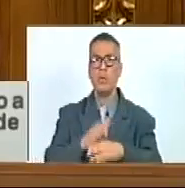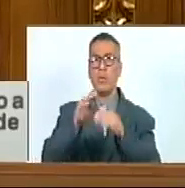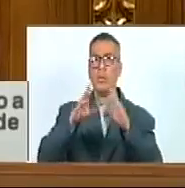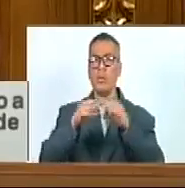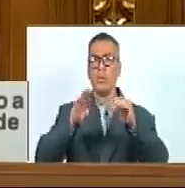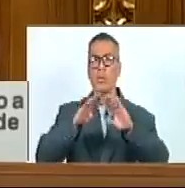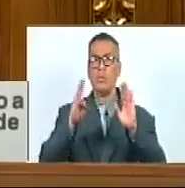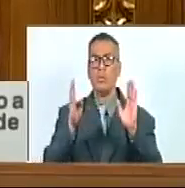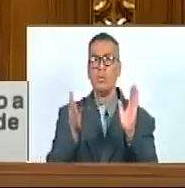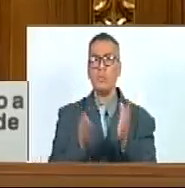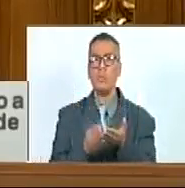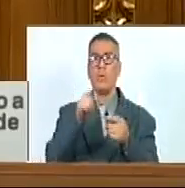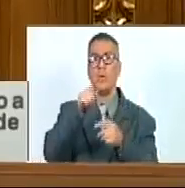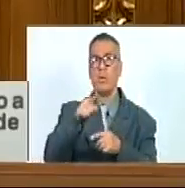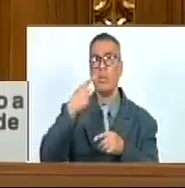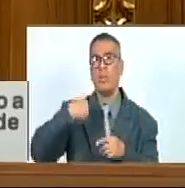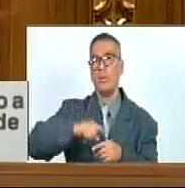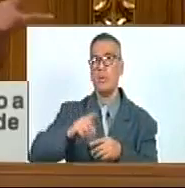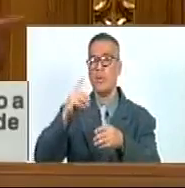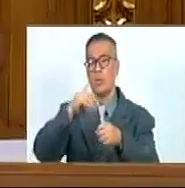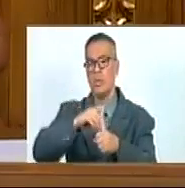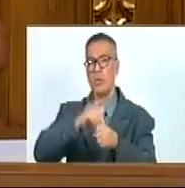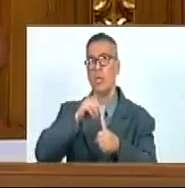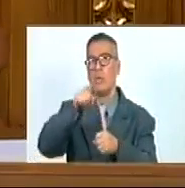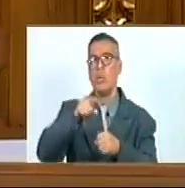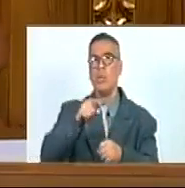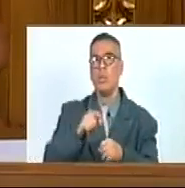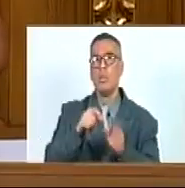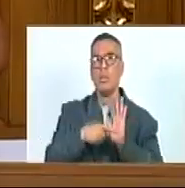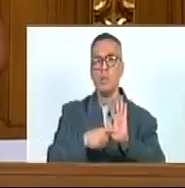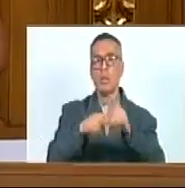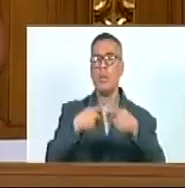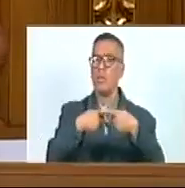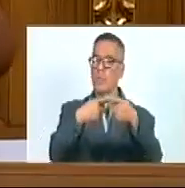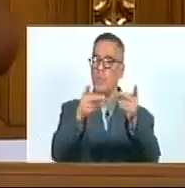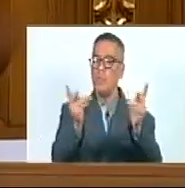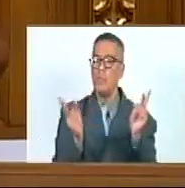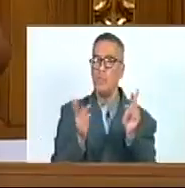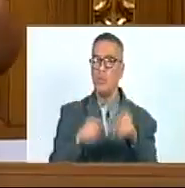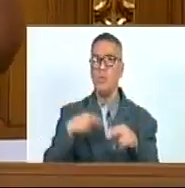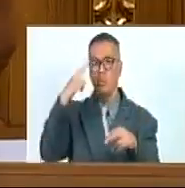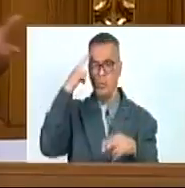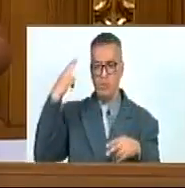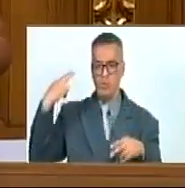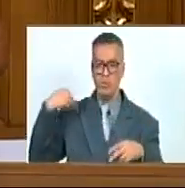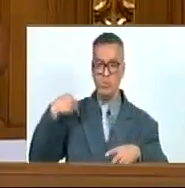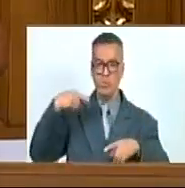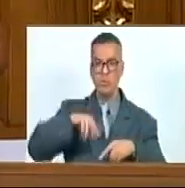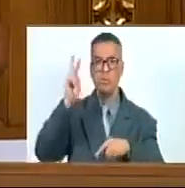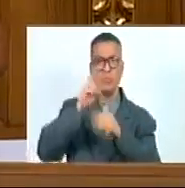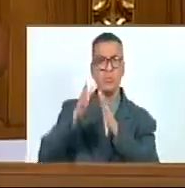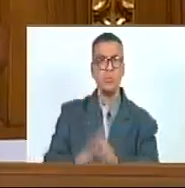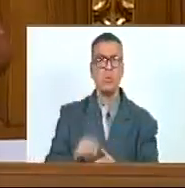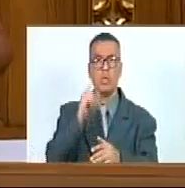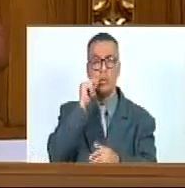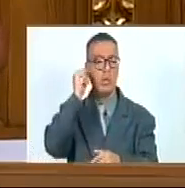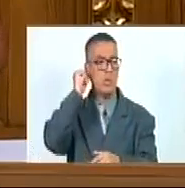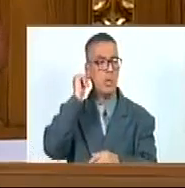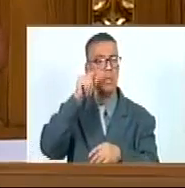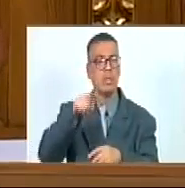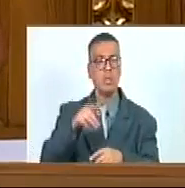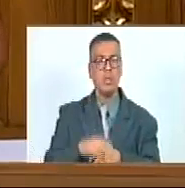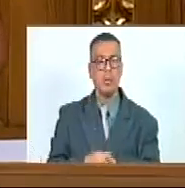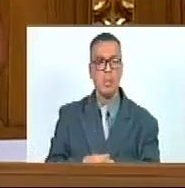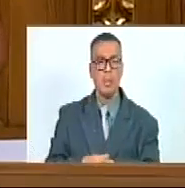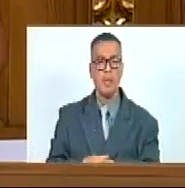mundo Allí están Los datos Son el dominio Público Y es un Honor Ser venezolana Y venezolana Por esto